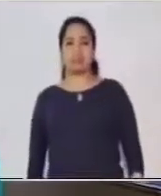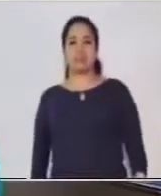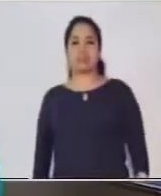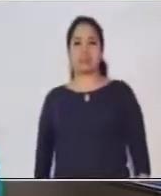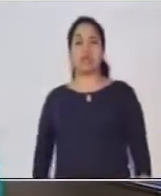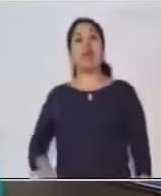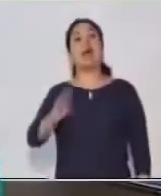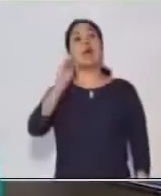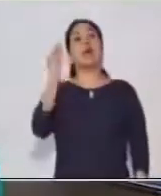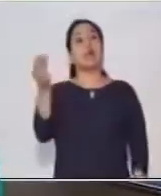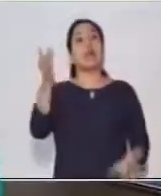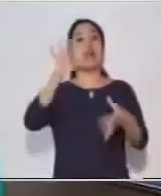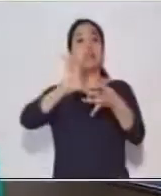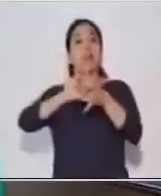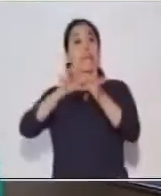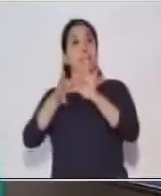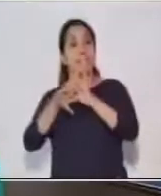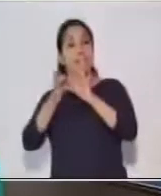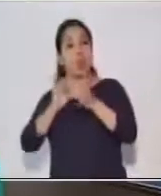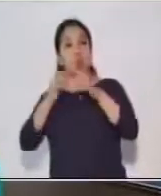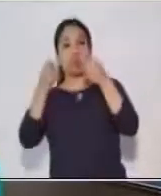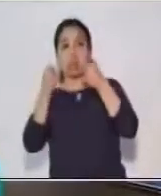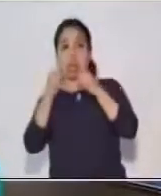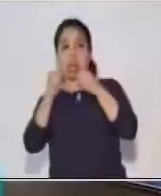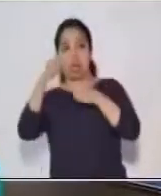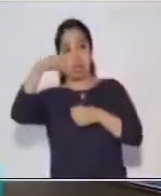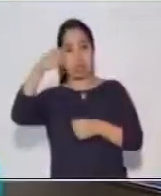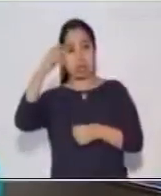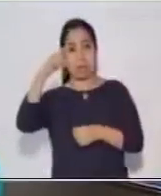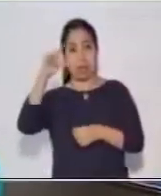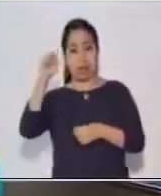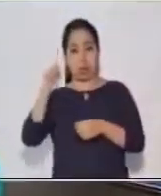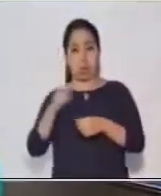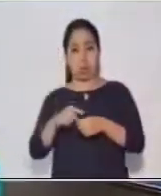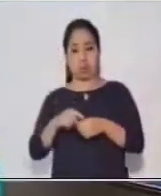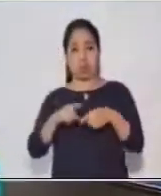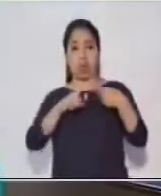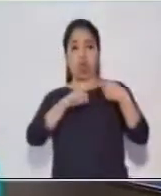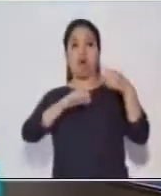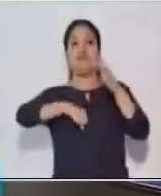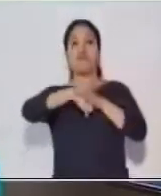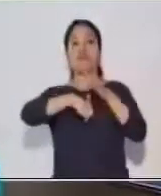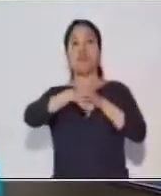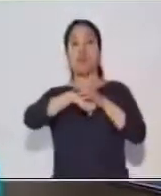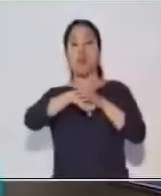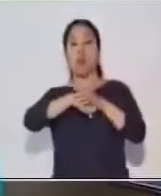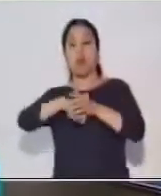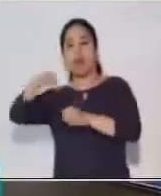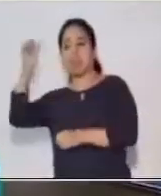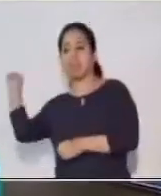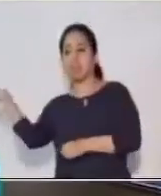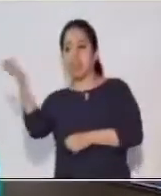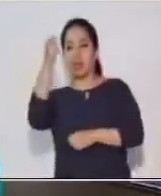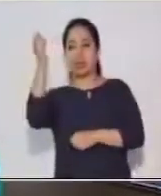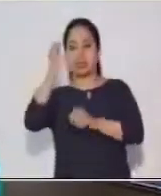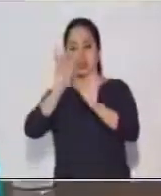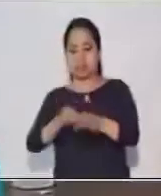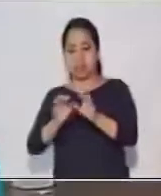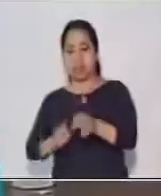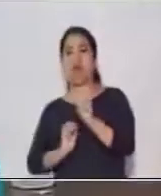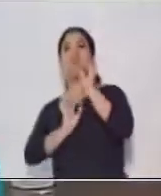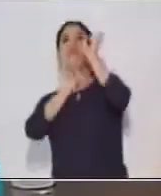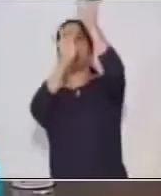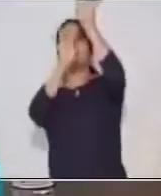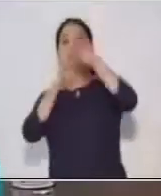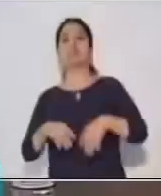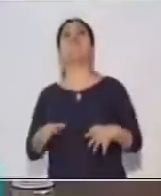deporte hace Marco? ¿Fútbol, tenis o básquetbol? ¿Cuál será?